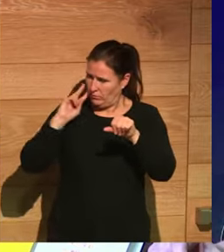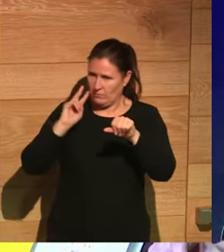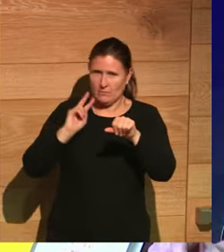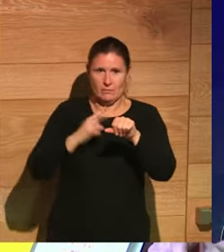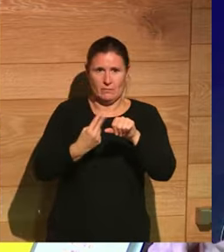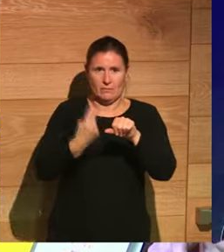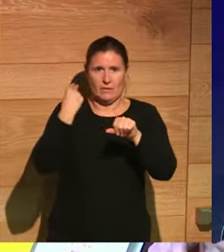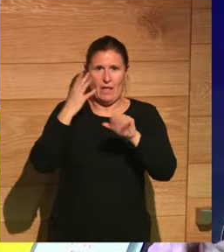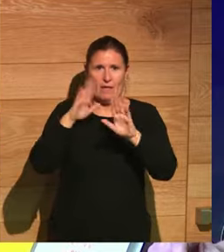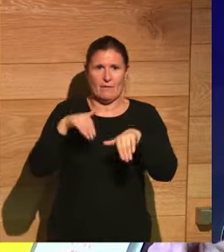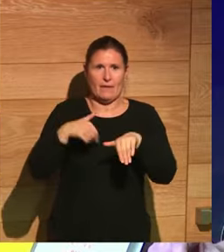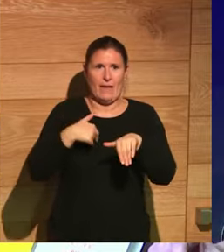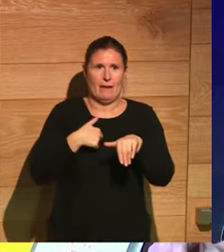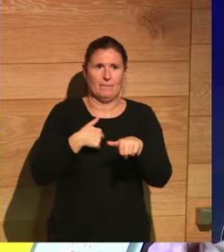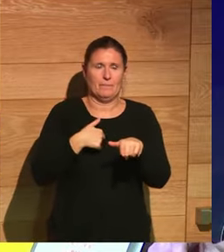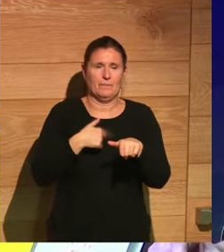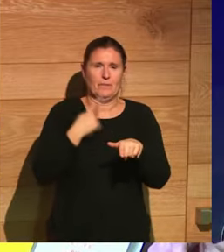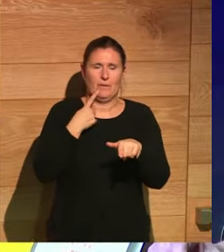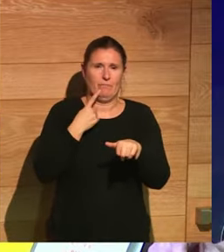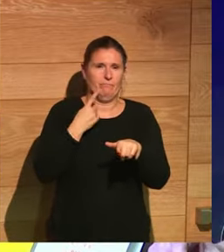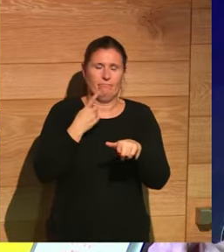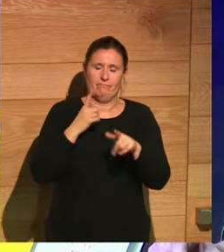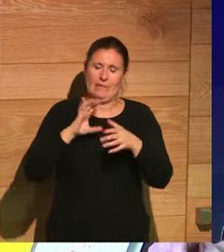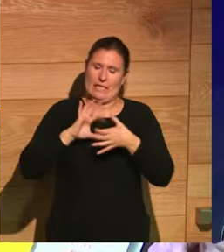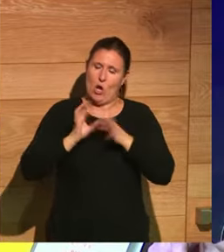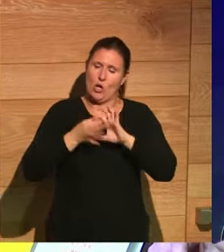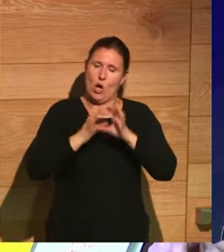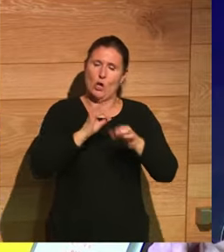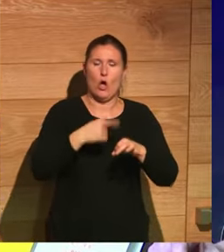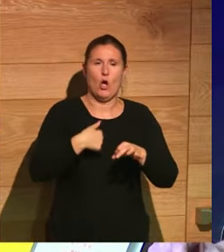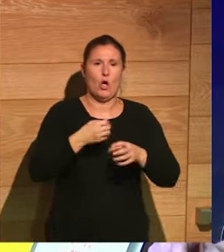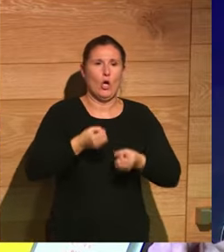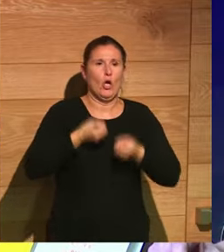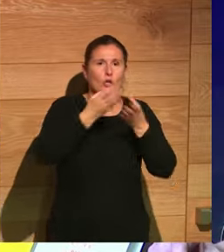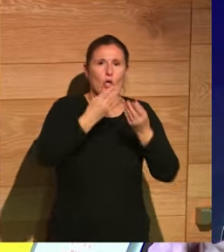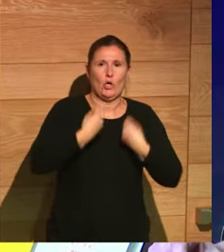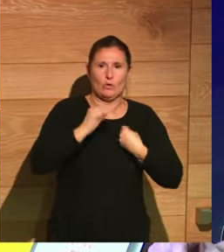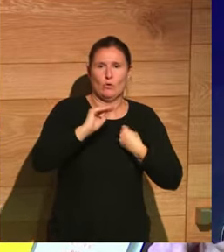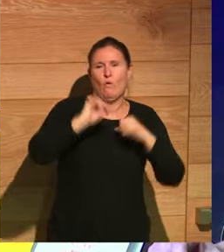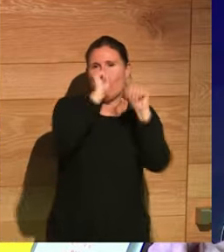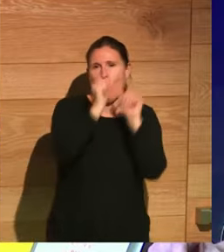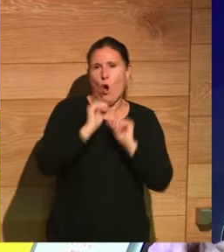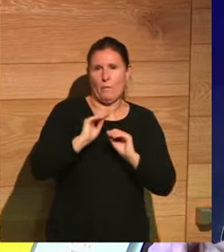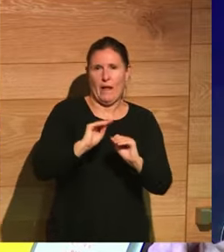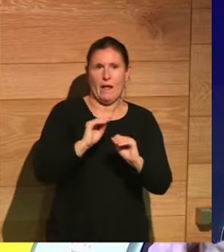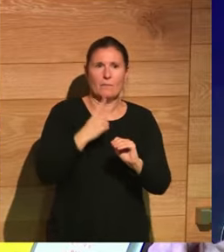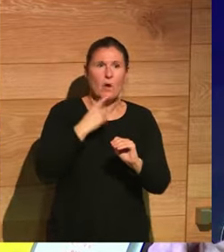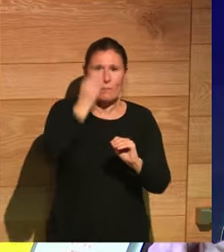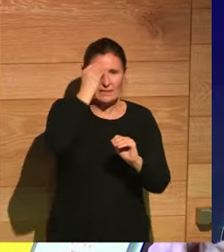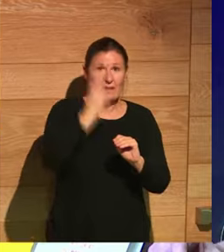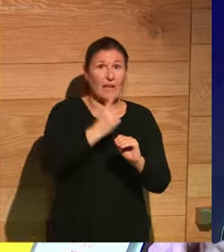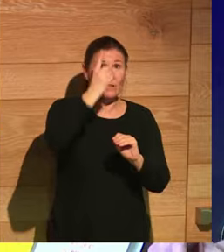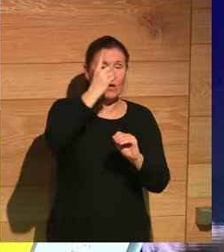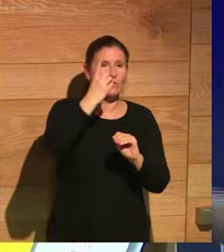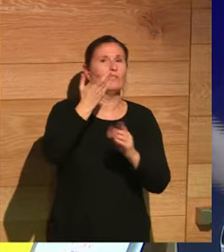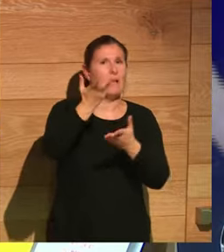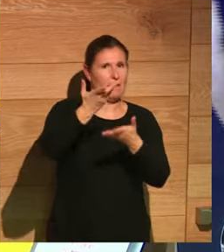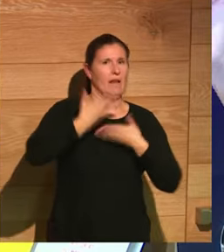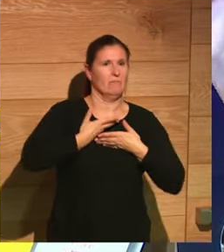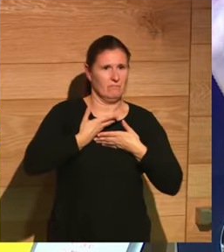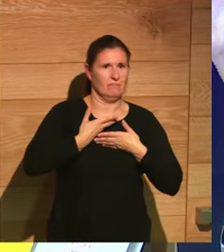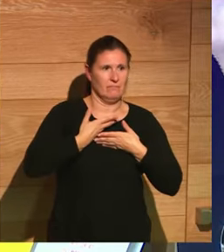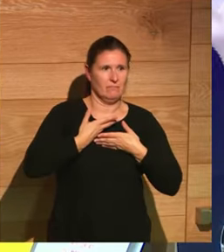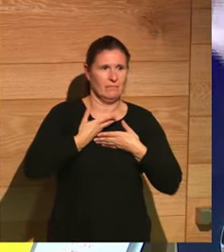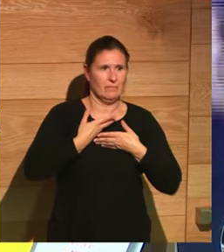reconstruyó todo de tal manera que le cuadró perfectamente y contó su propia historia. Pero yo estoy convencido de que él pensaba que los dioses habían tenido todo que ver